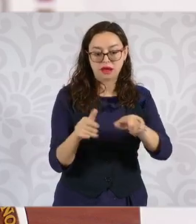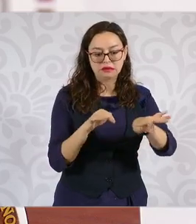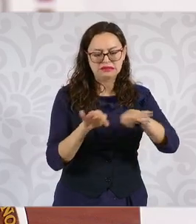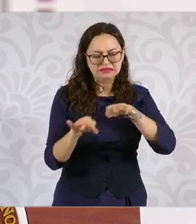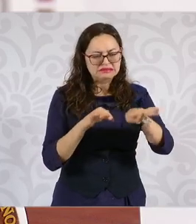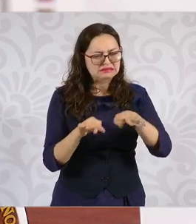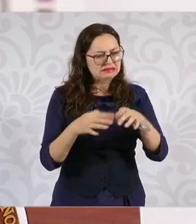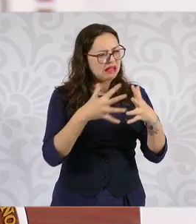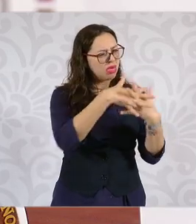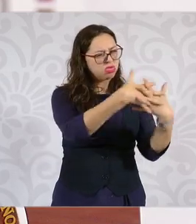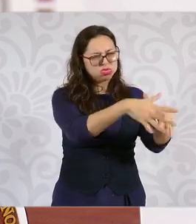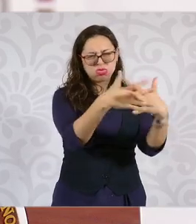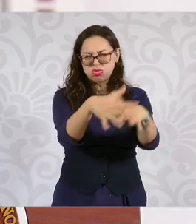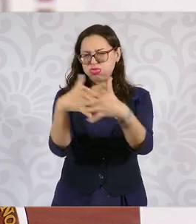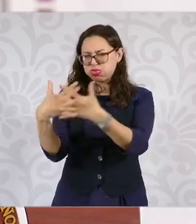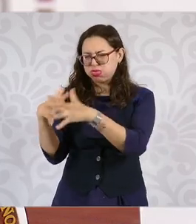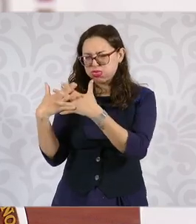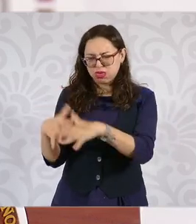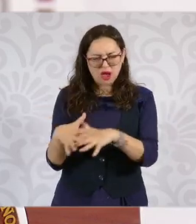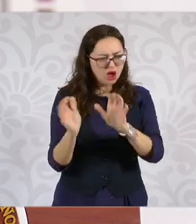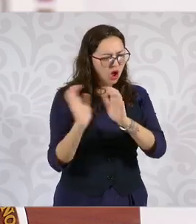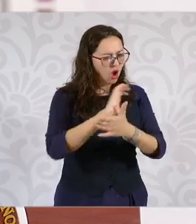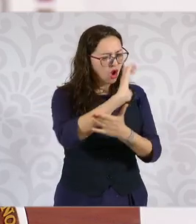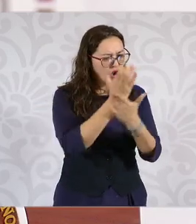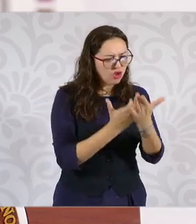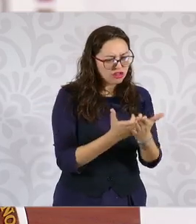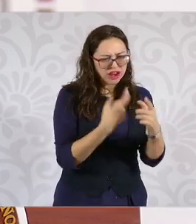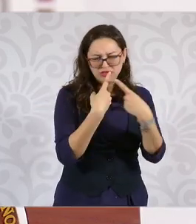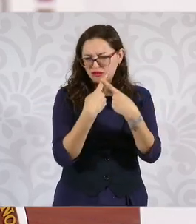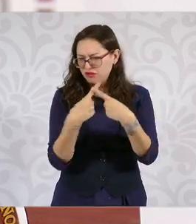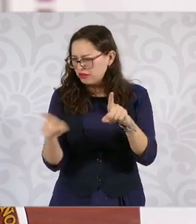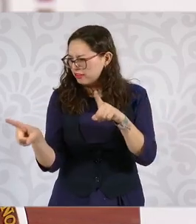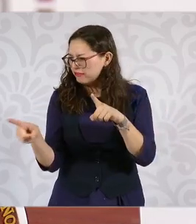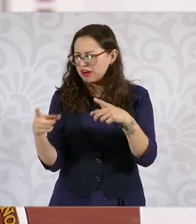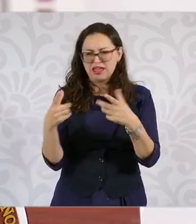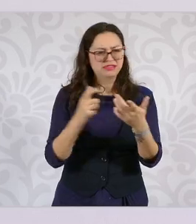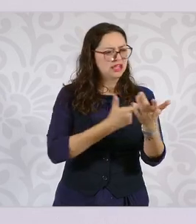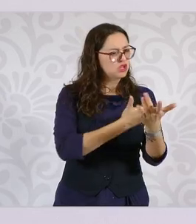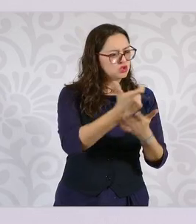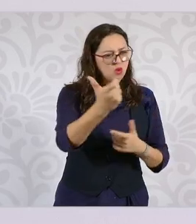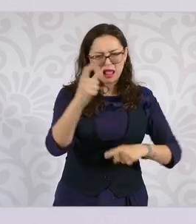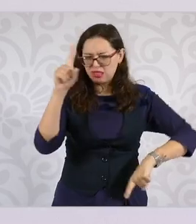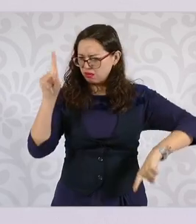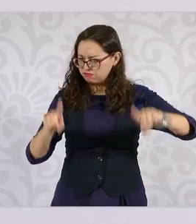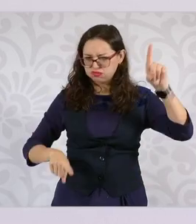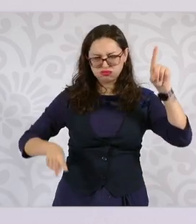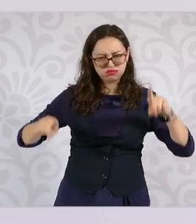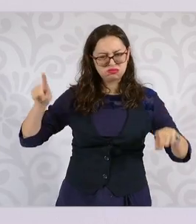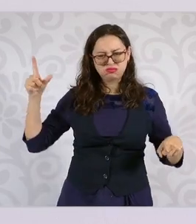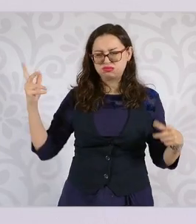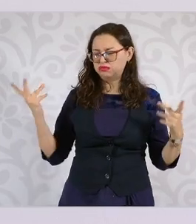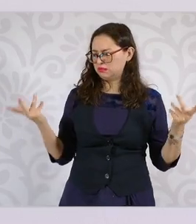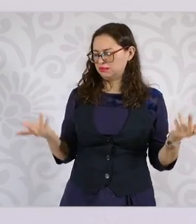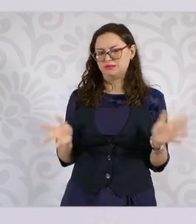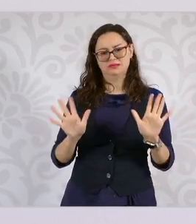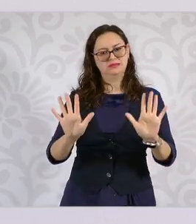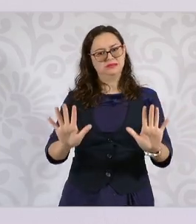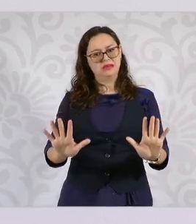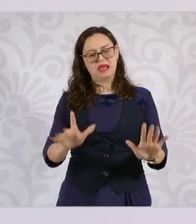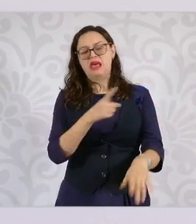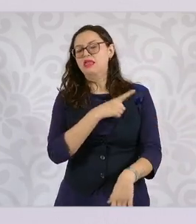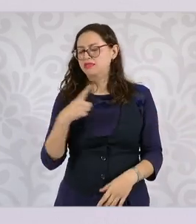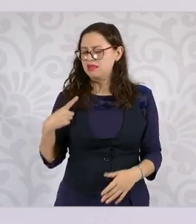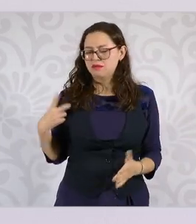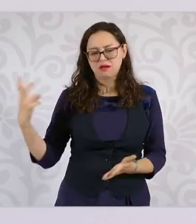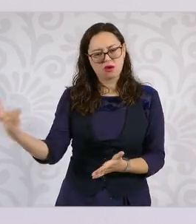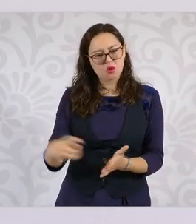contratación, diferentes salarios, y queremos mejorar las condiciones salariales y de contratación de